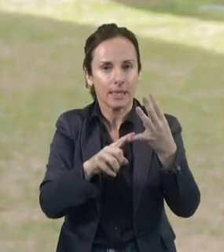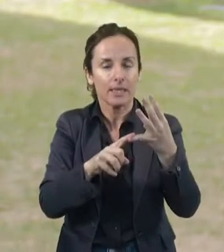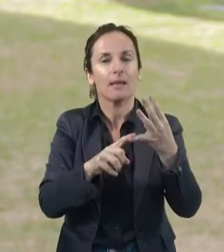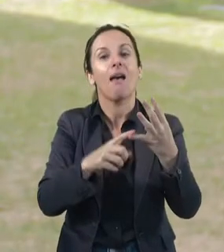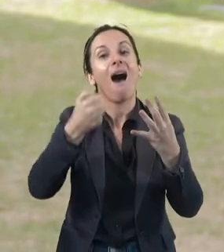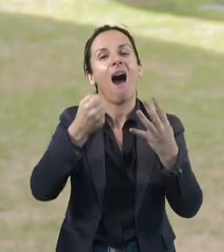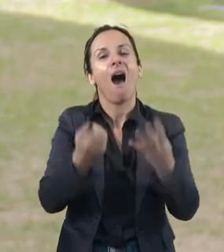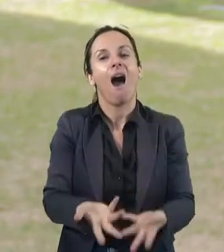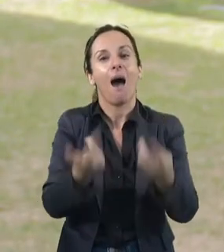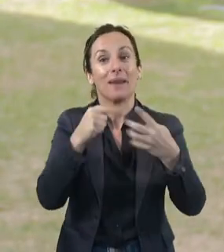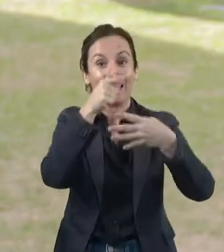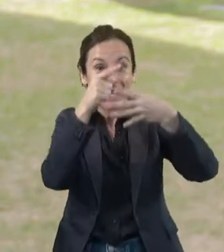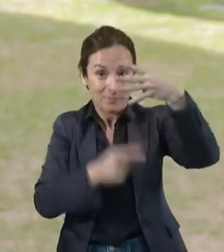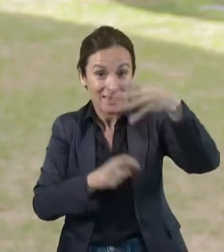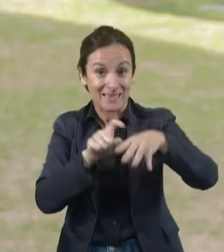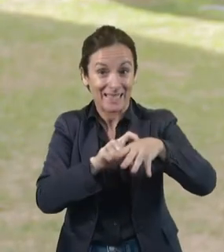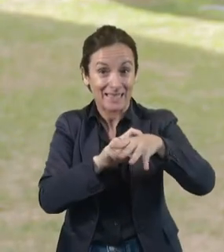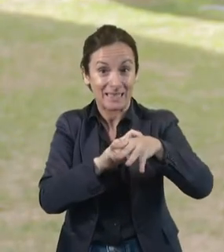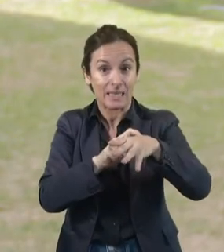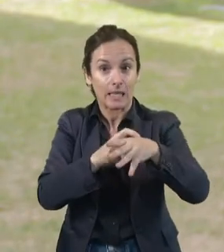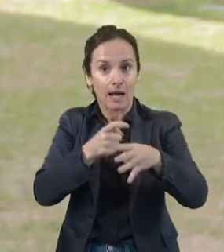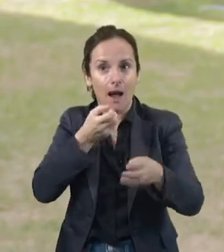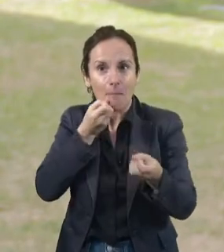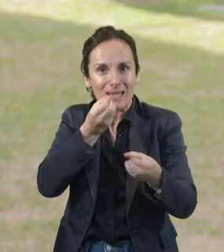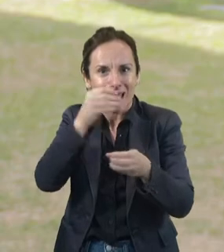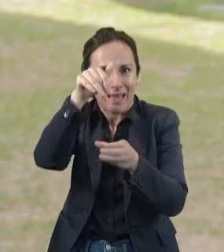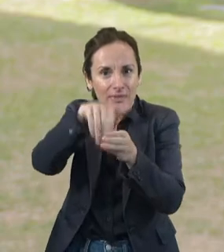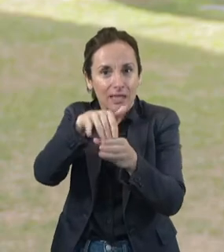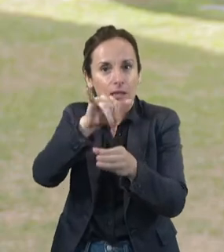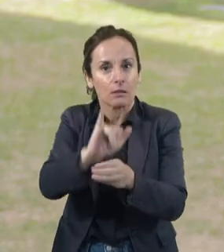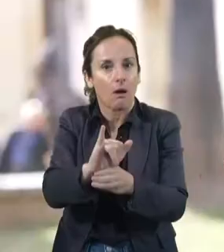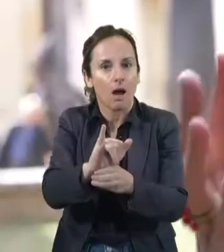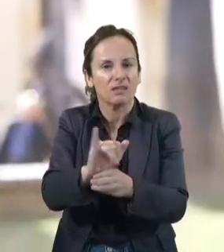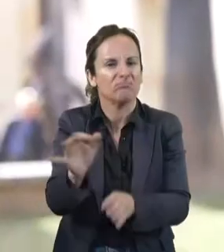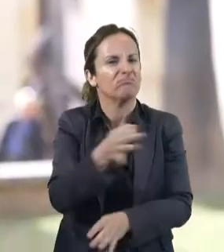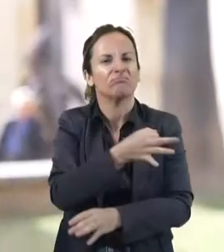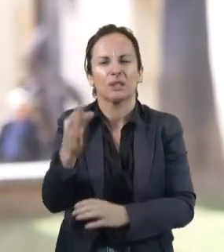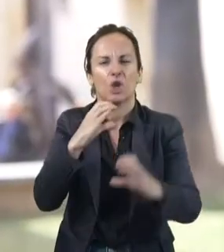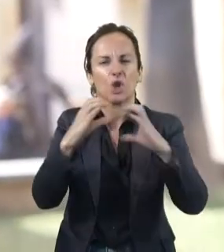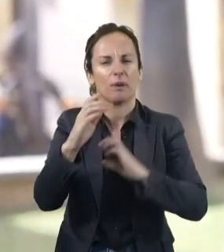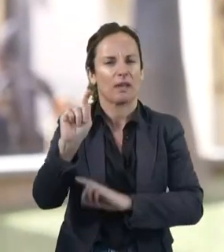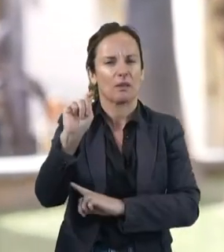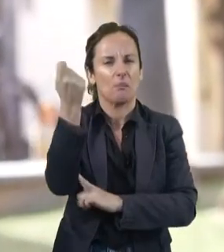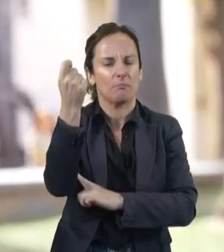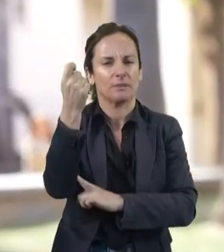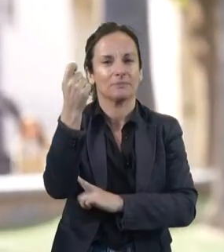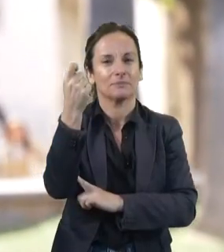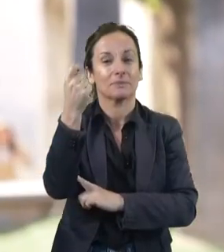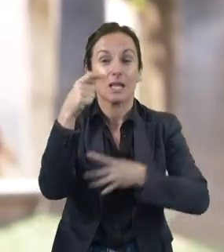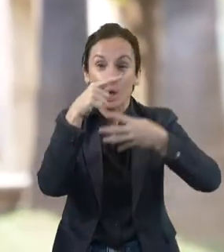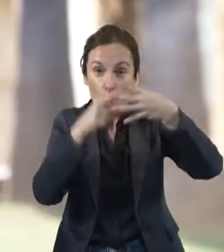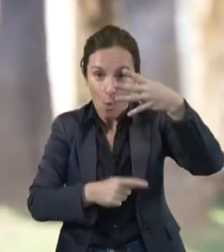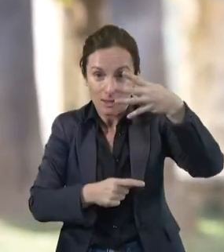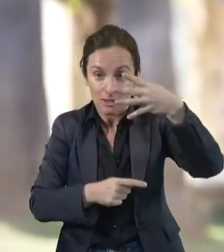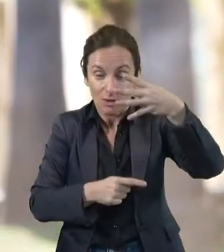cuatro características es lo que hacen realmente que sea una comunicación potente y efectiva. Cuando tenemos los cuatro elementos